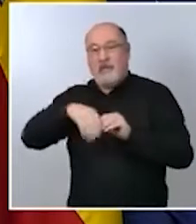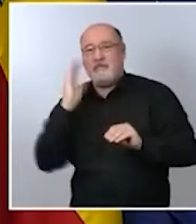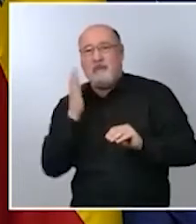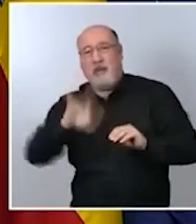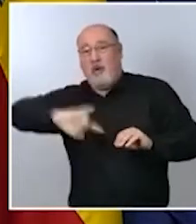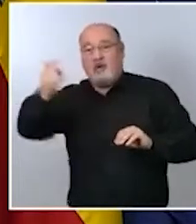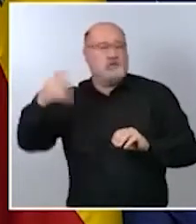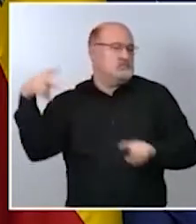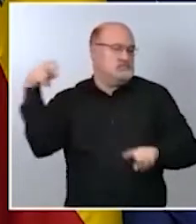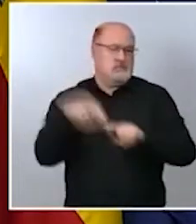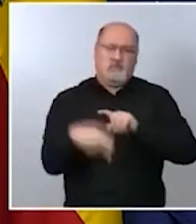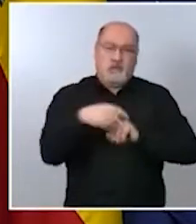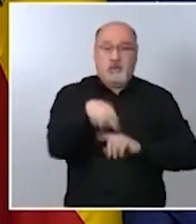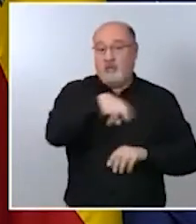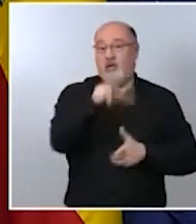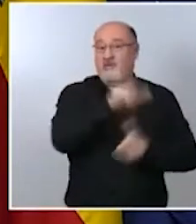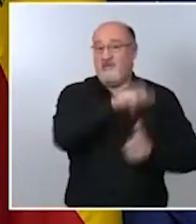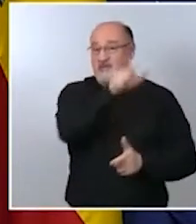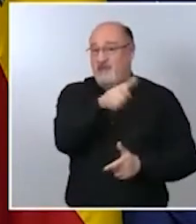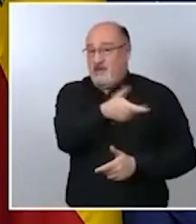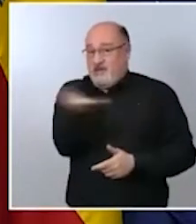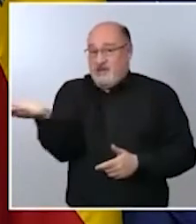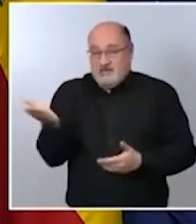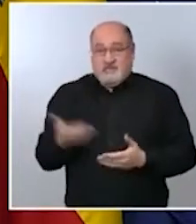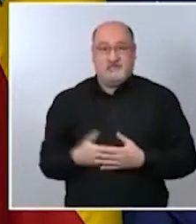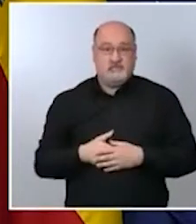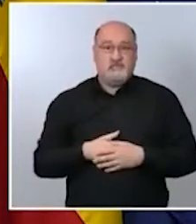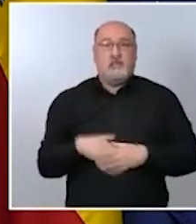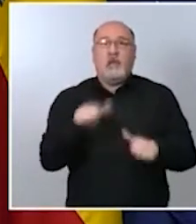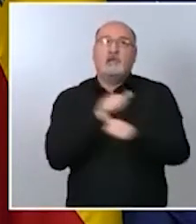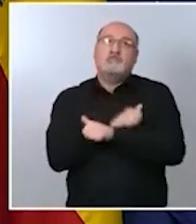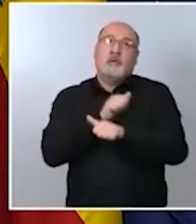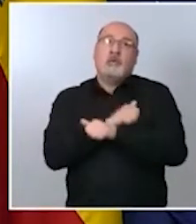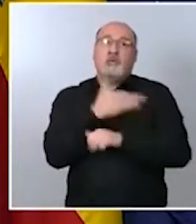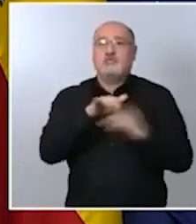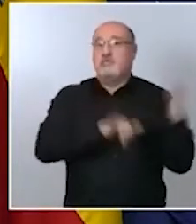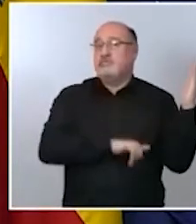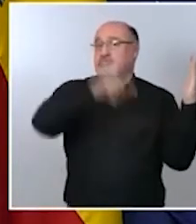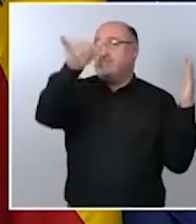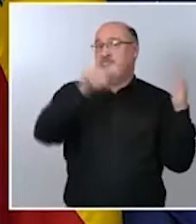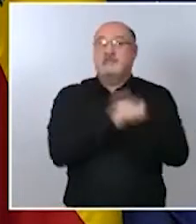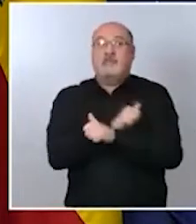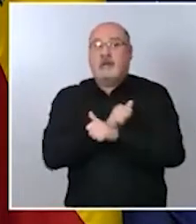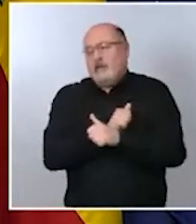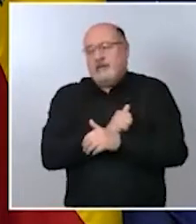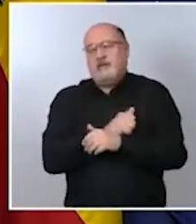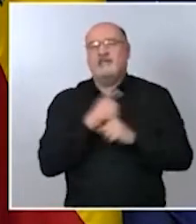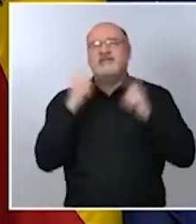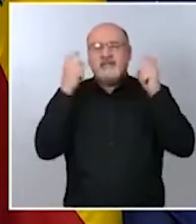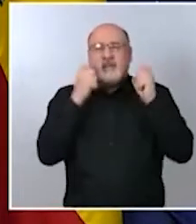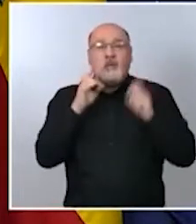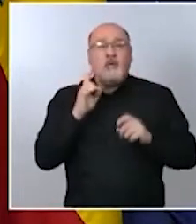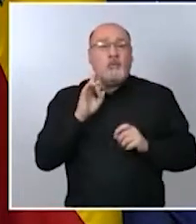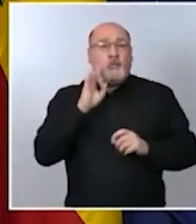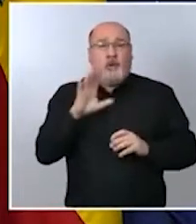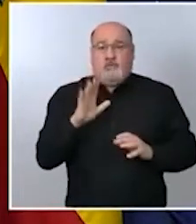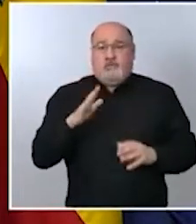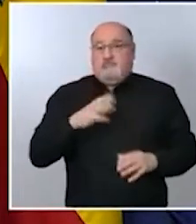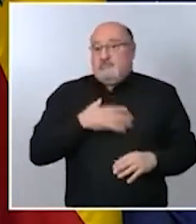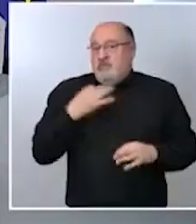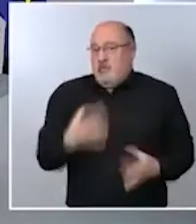a estas personas que están esperando salir y esperemos que sea cuanto antes a su destino final